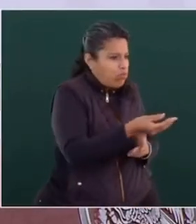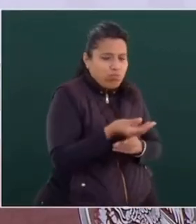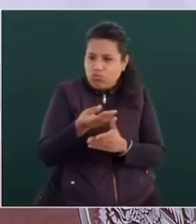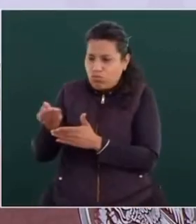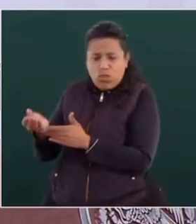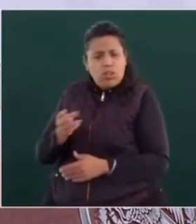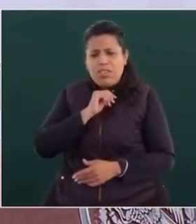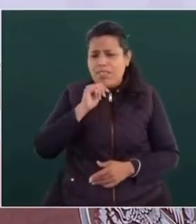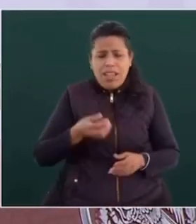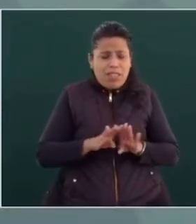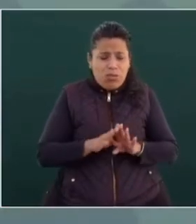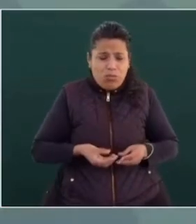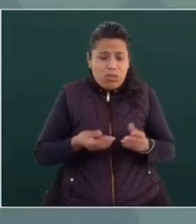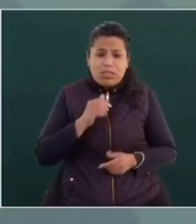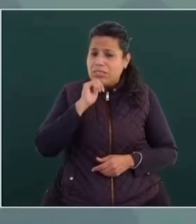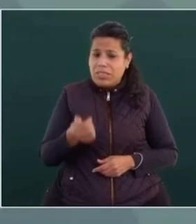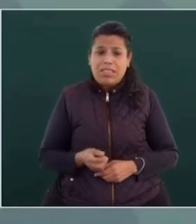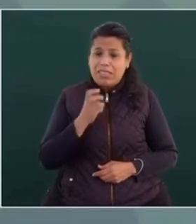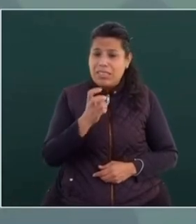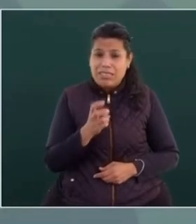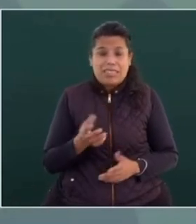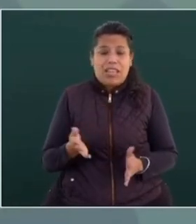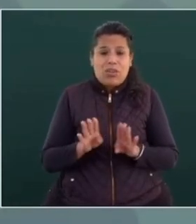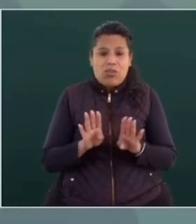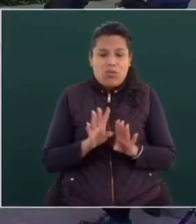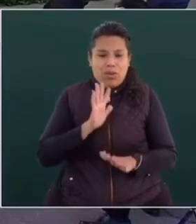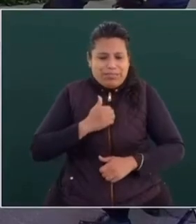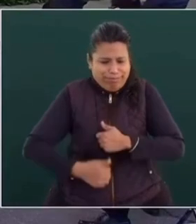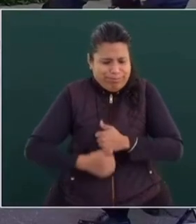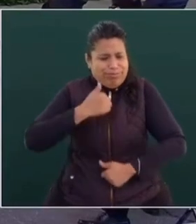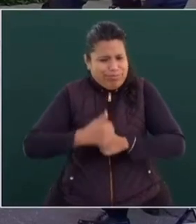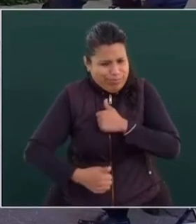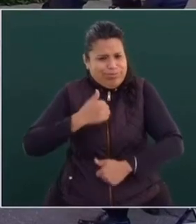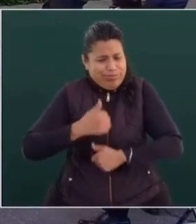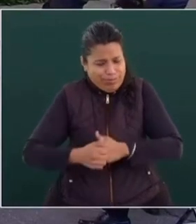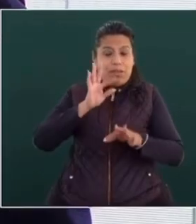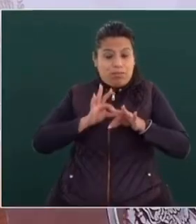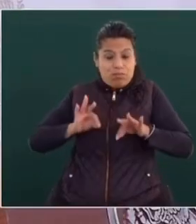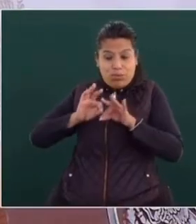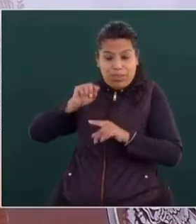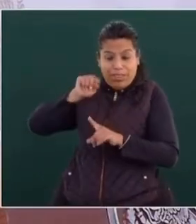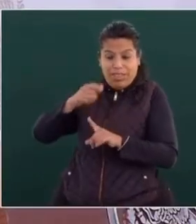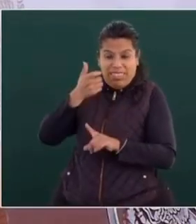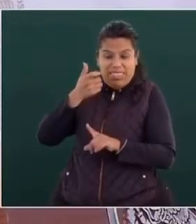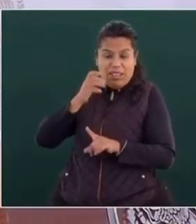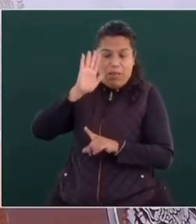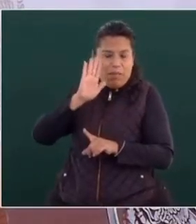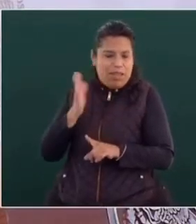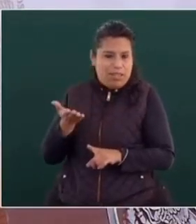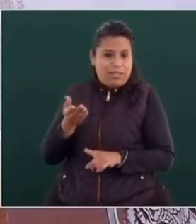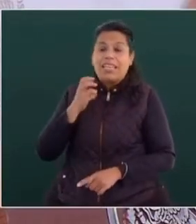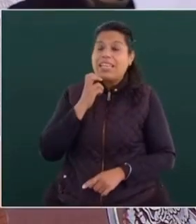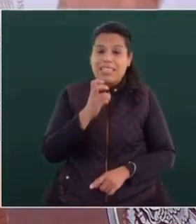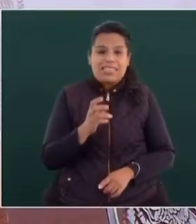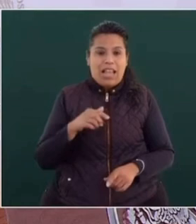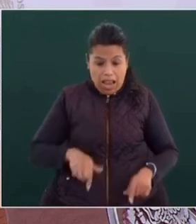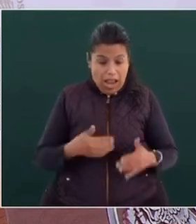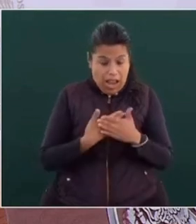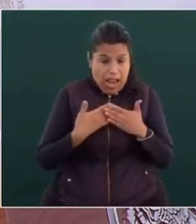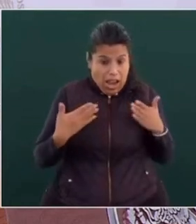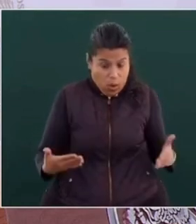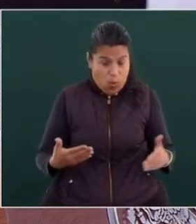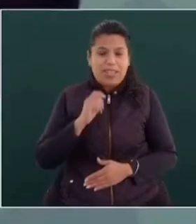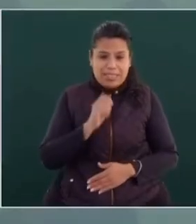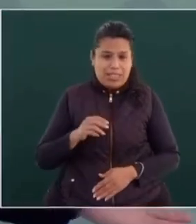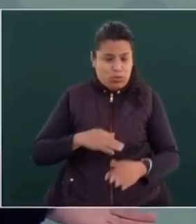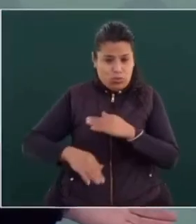Esto es como una carrera de obstáculos, porque es mucha hambre al dinero. Entonces, ahora vamos a que